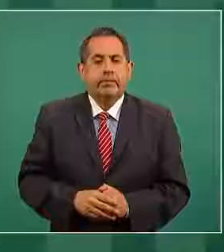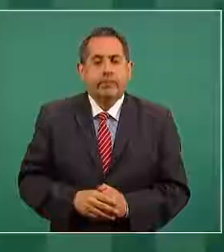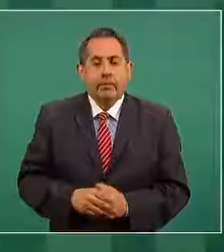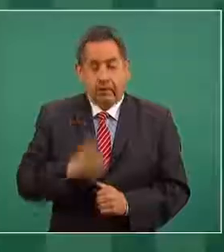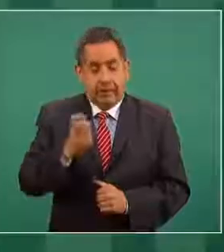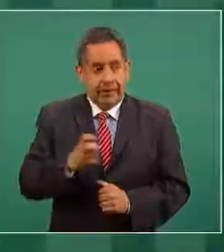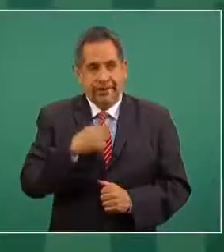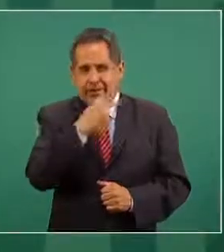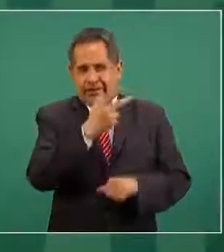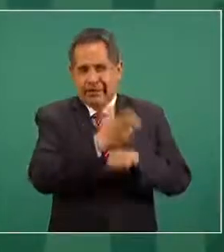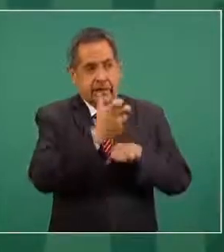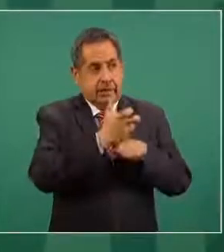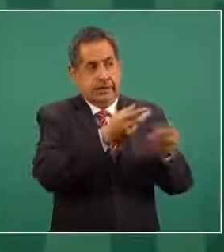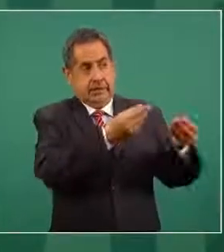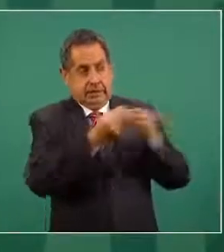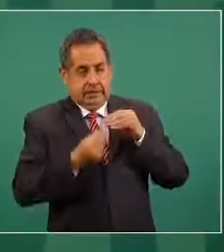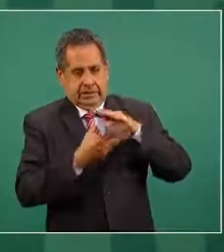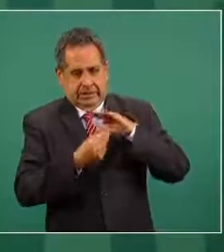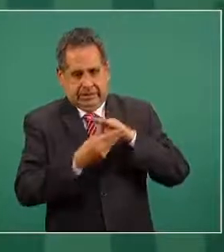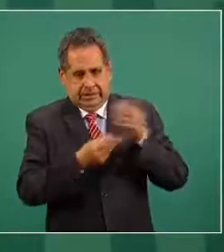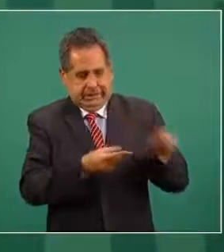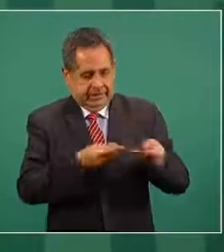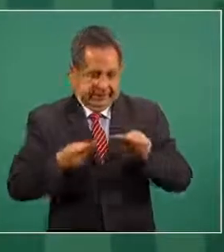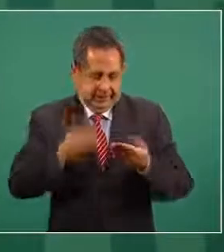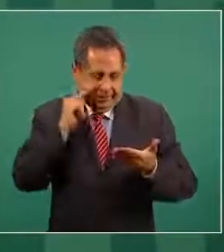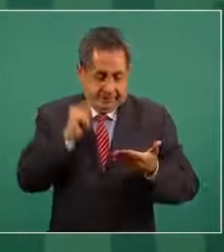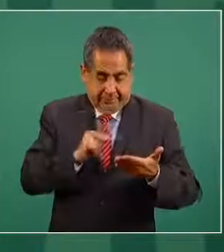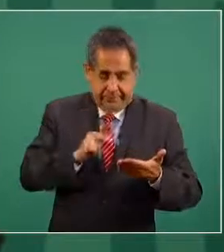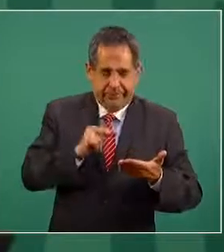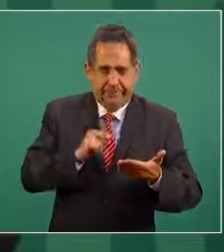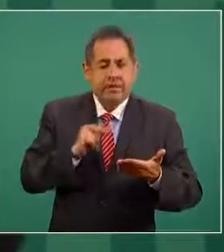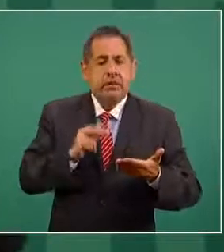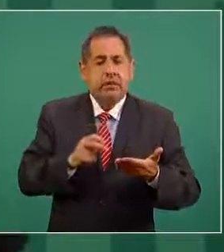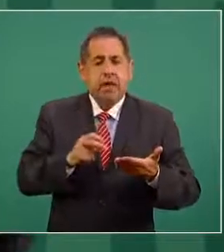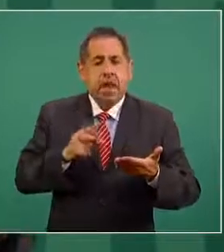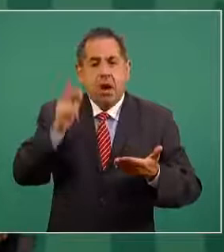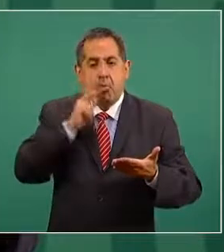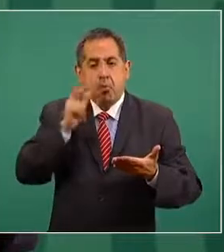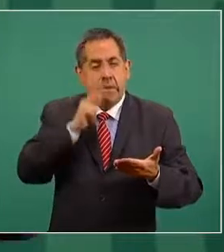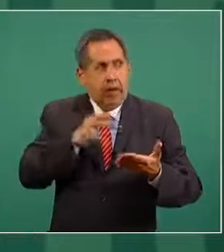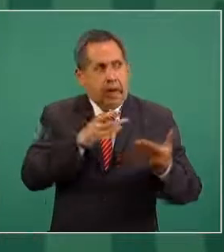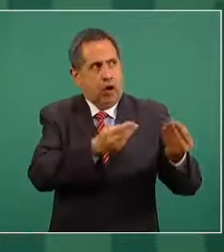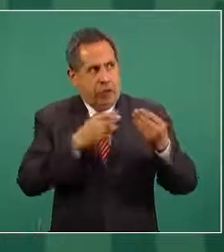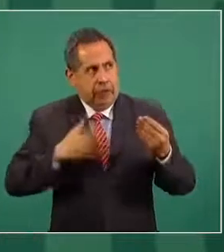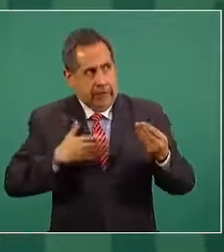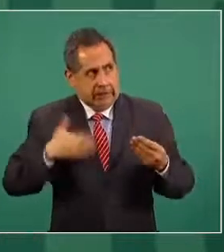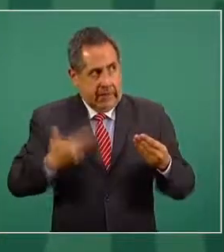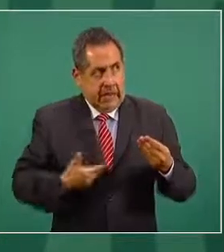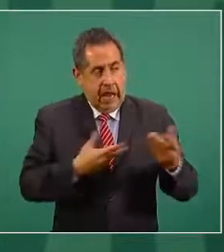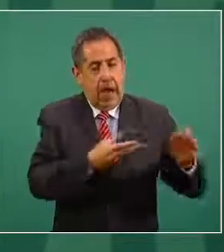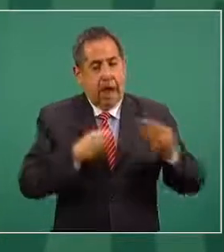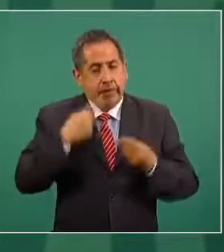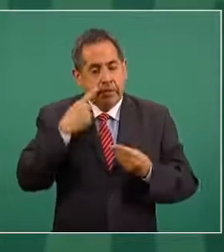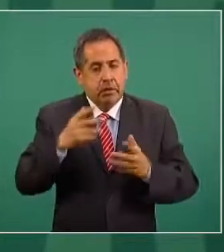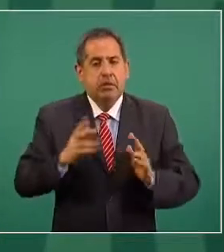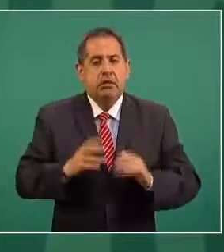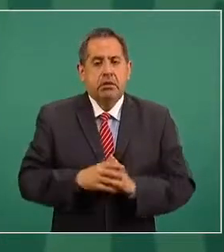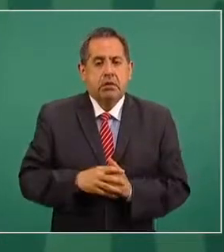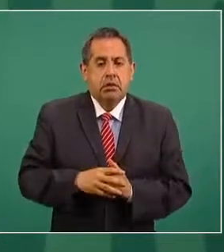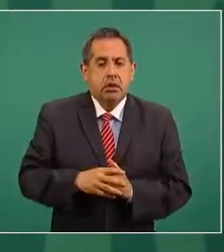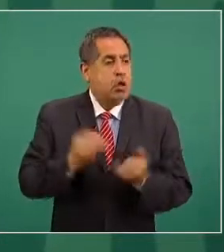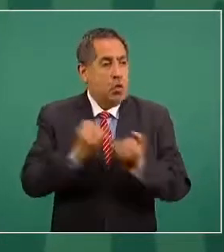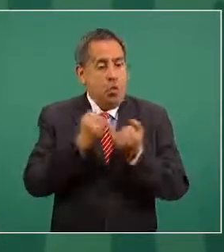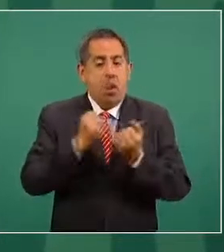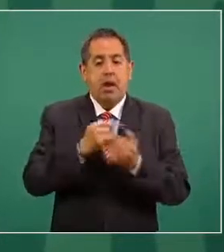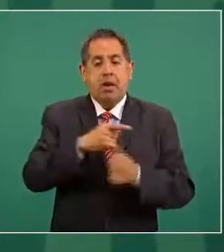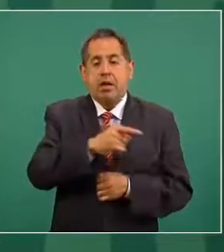esos testimonios que nos vas a mandar, le dije al fiscal general, son una prueba de confianza en México, así como que sin fuegos se ha enviado a